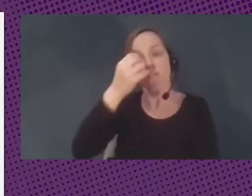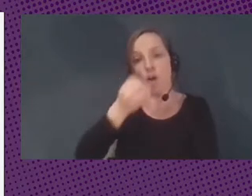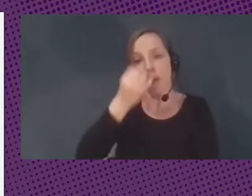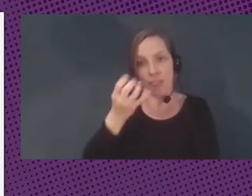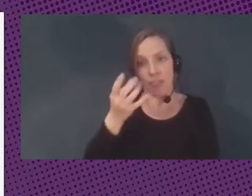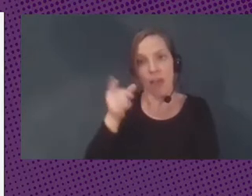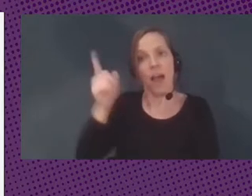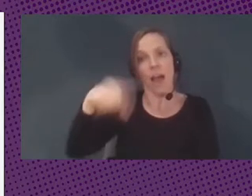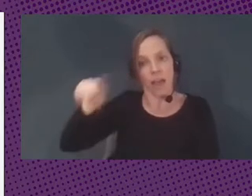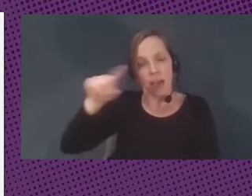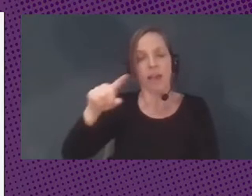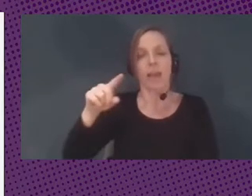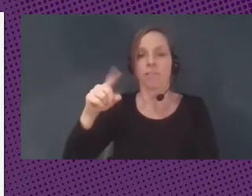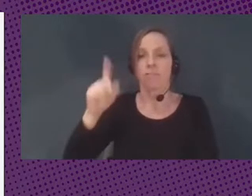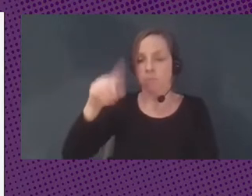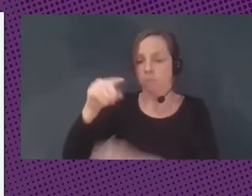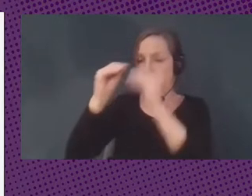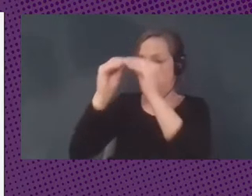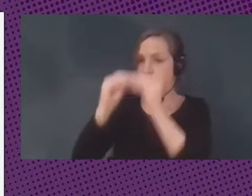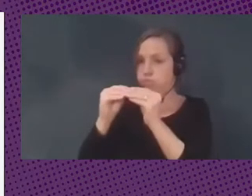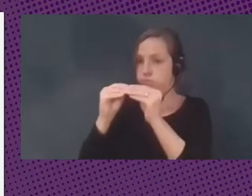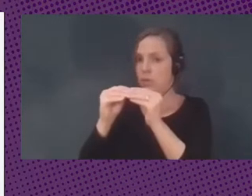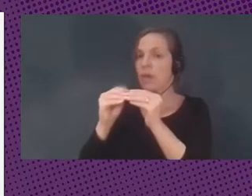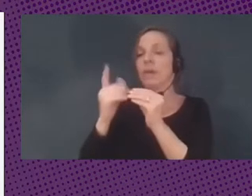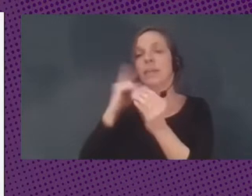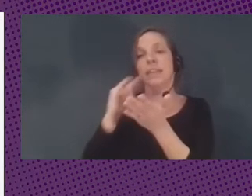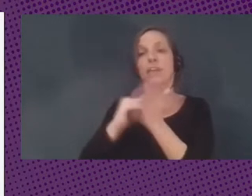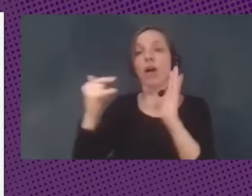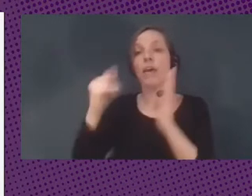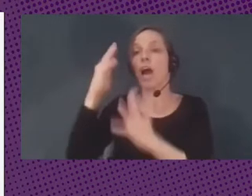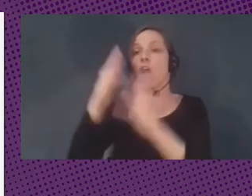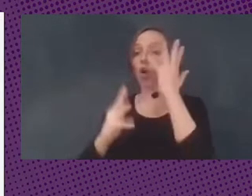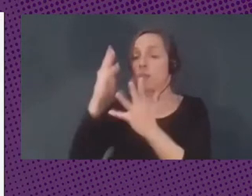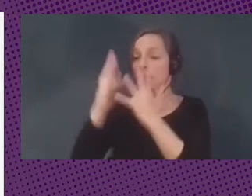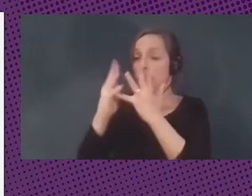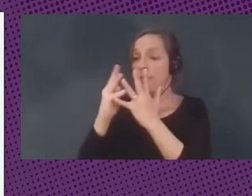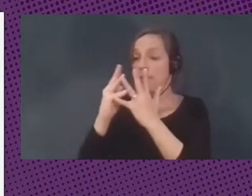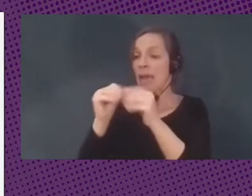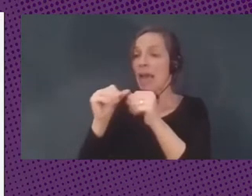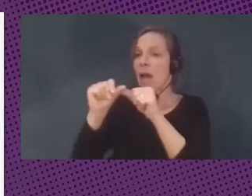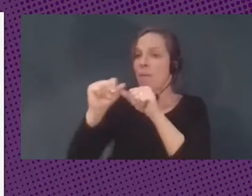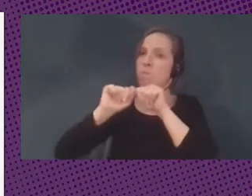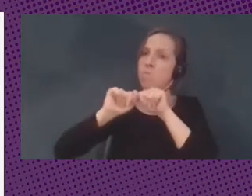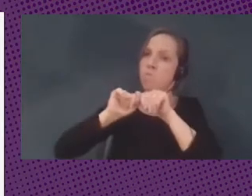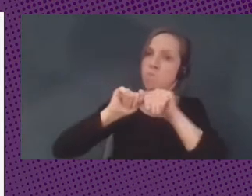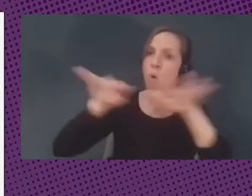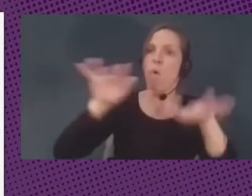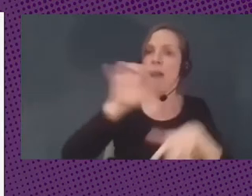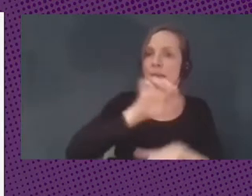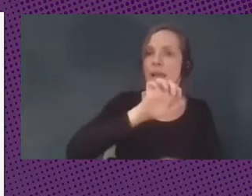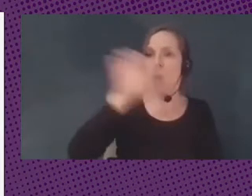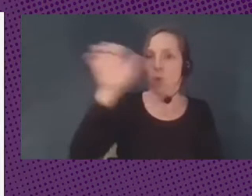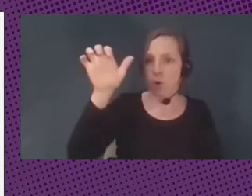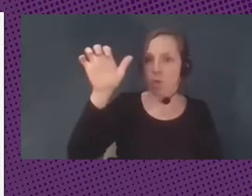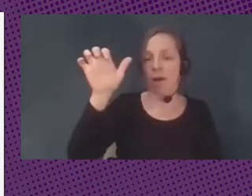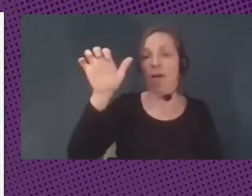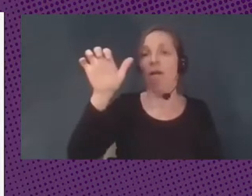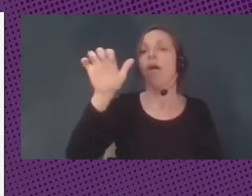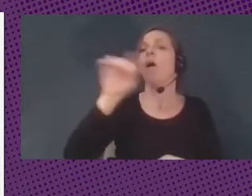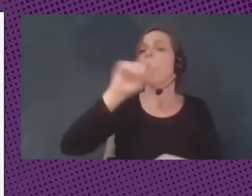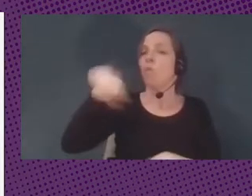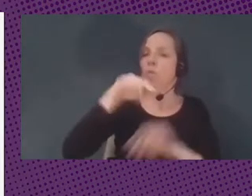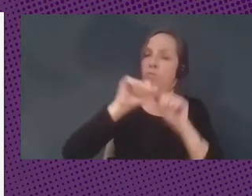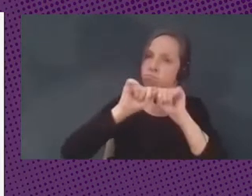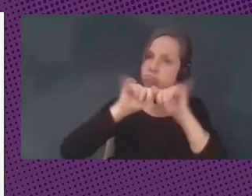Medici exportada esa tecnología contable al resto de Europa y consecuentemente al resto del mundo.